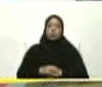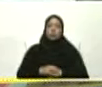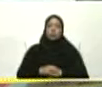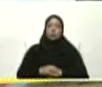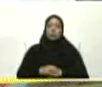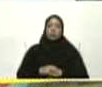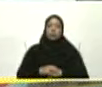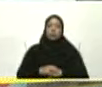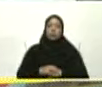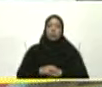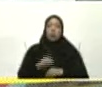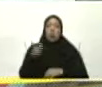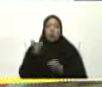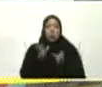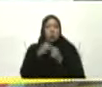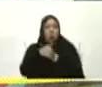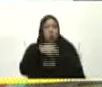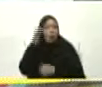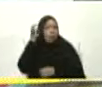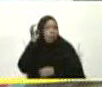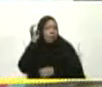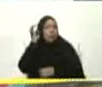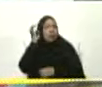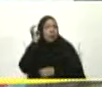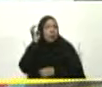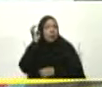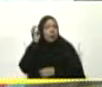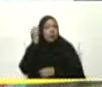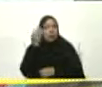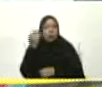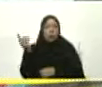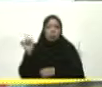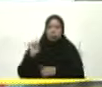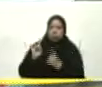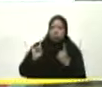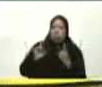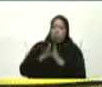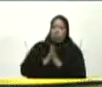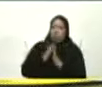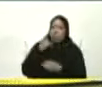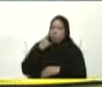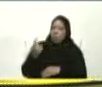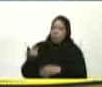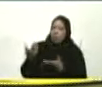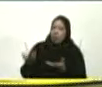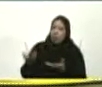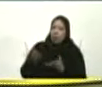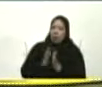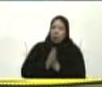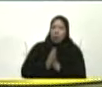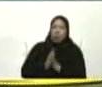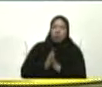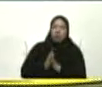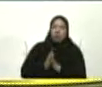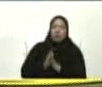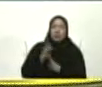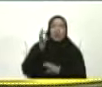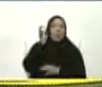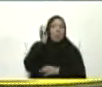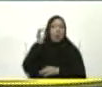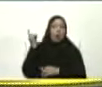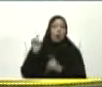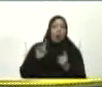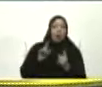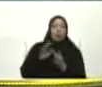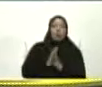Estaba como escondida Jacqueline Ponte para el frente Jacqueline Para verte Vente para acá Jacqueline Sí, ya la